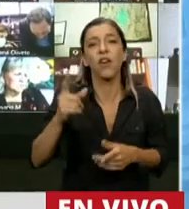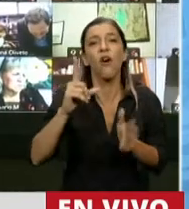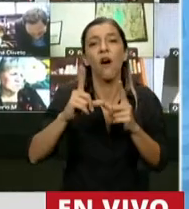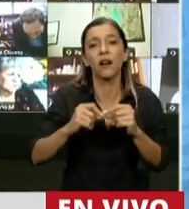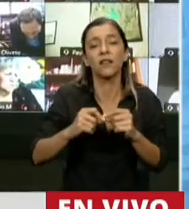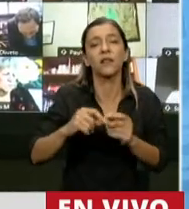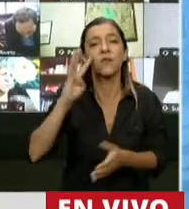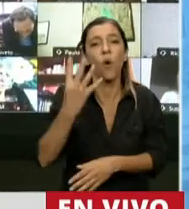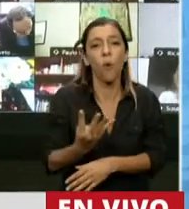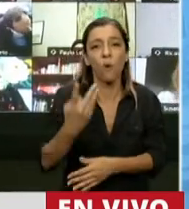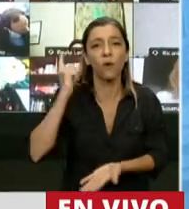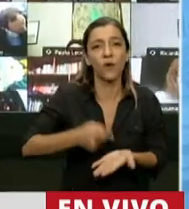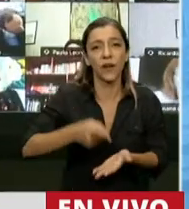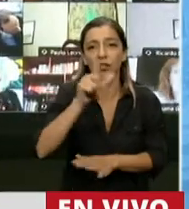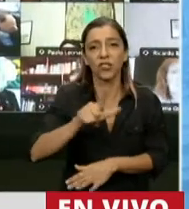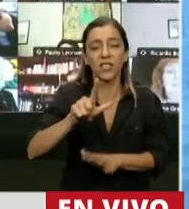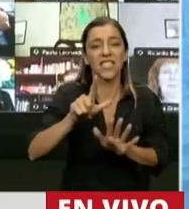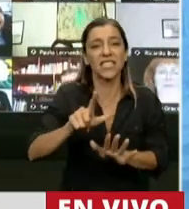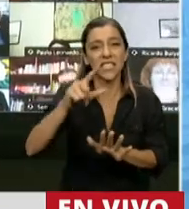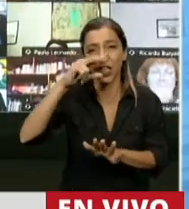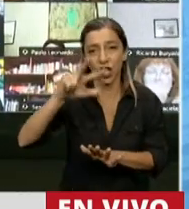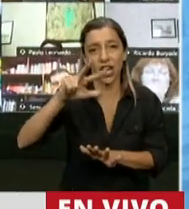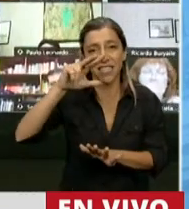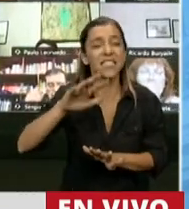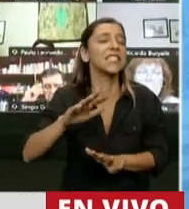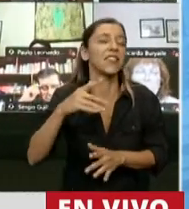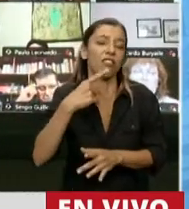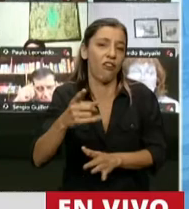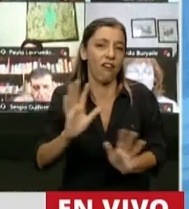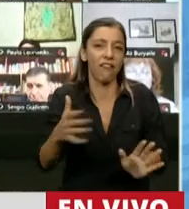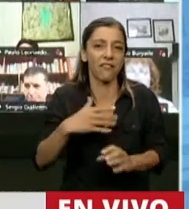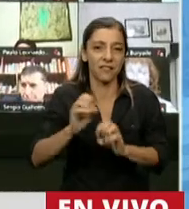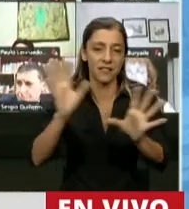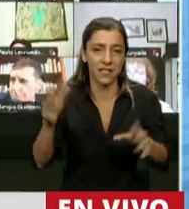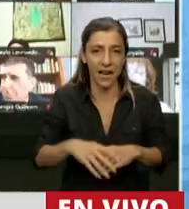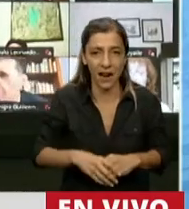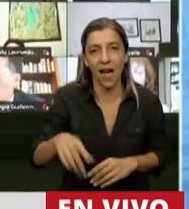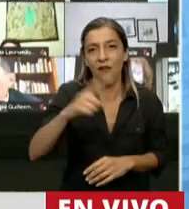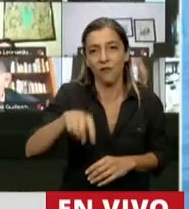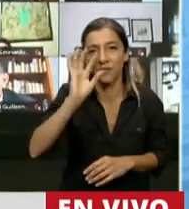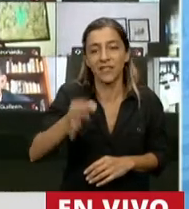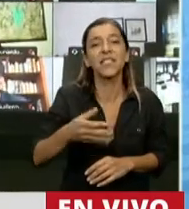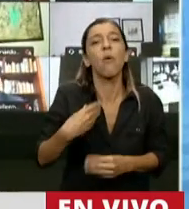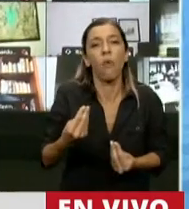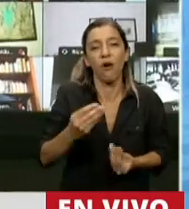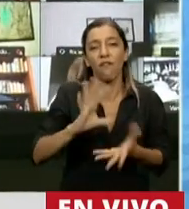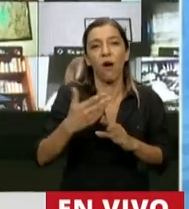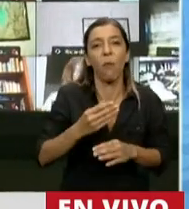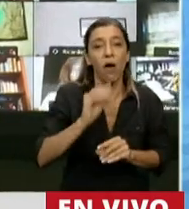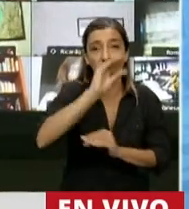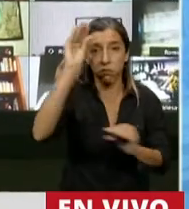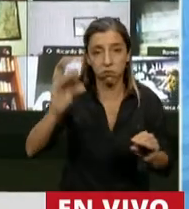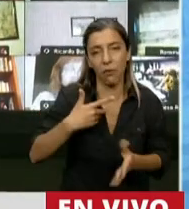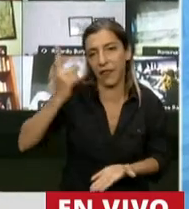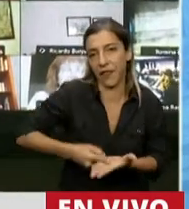que consumó una aberración constitucional. Acá cerragan las vestiduras por las asignaciones por decreto y resulta que